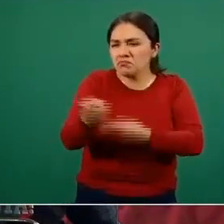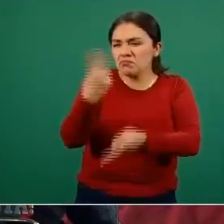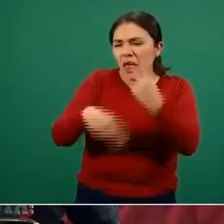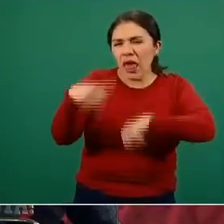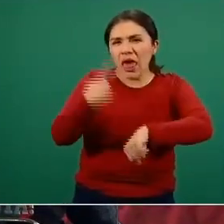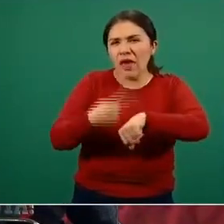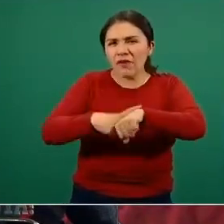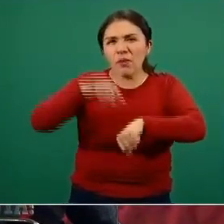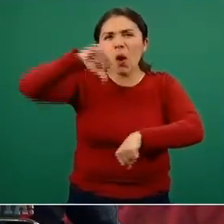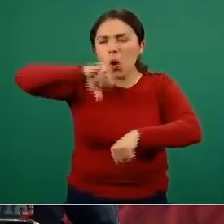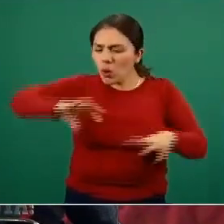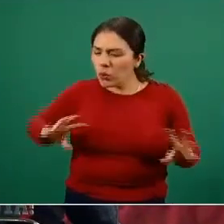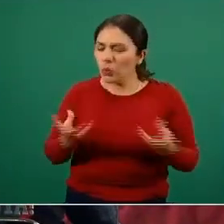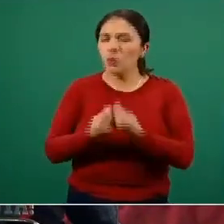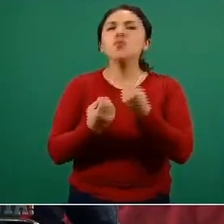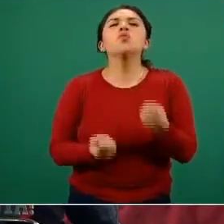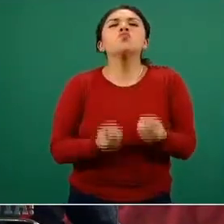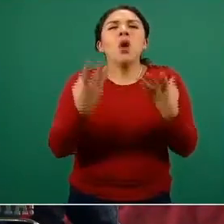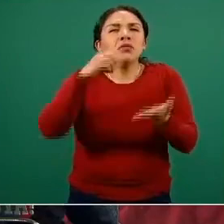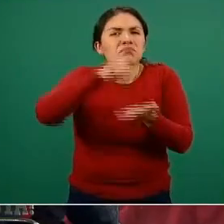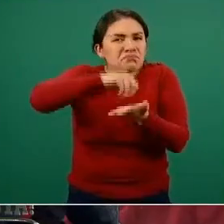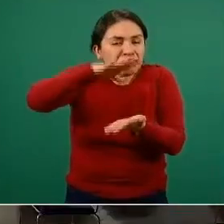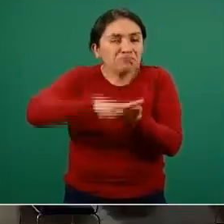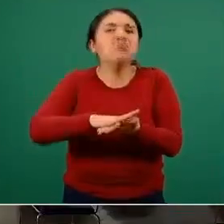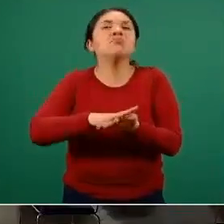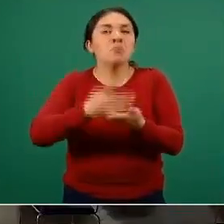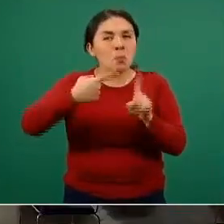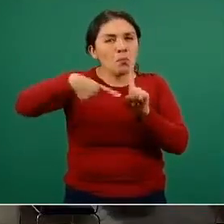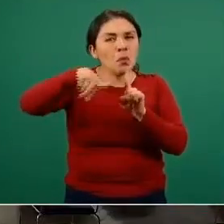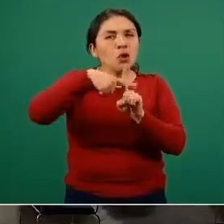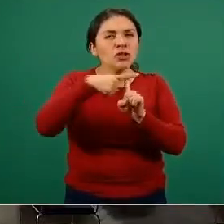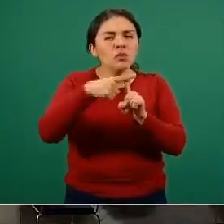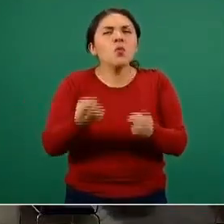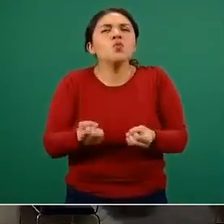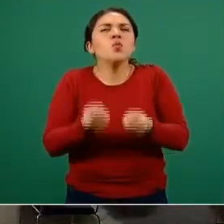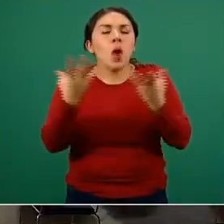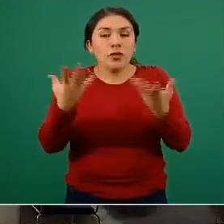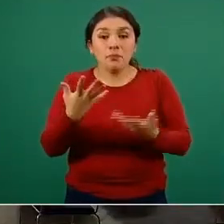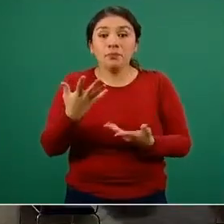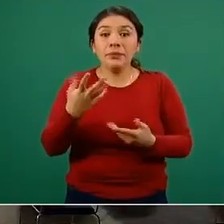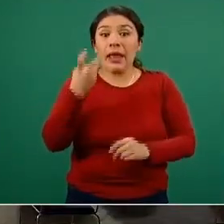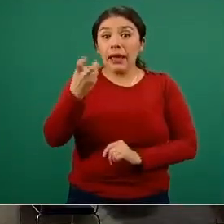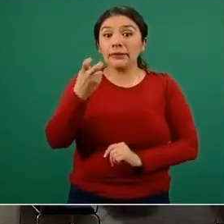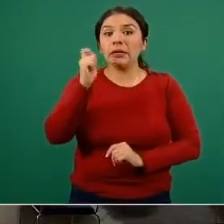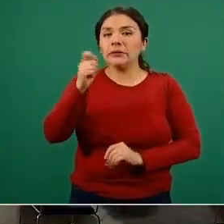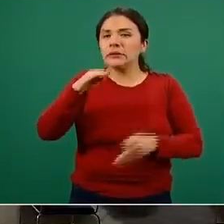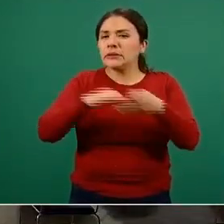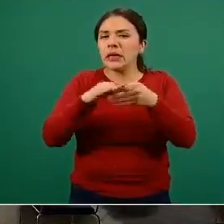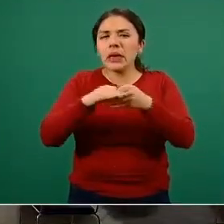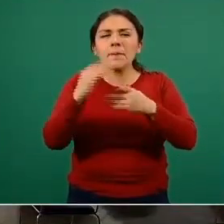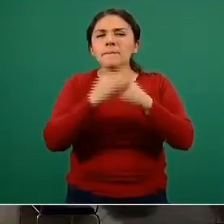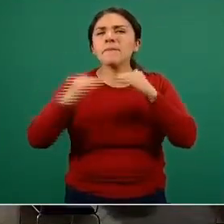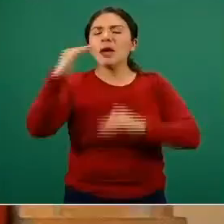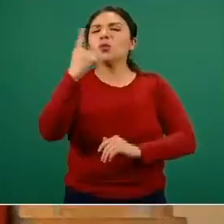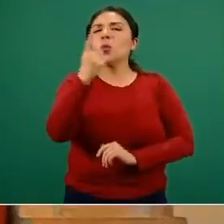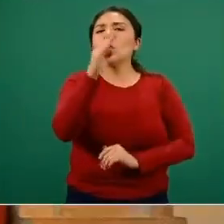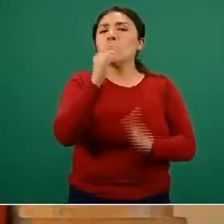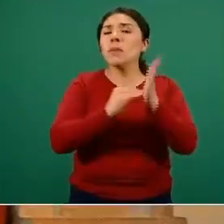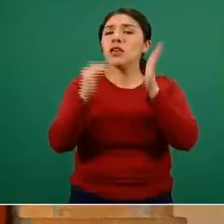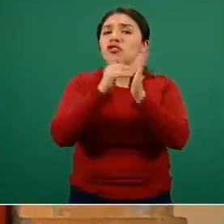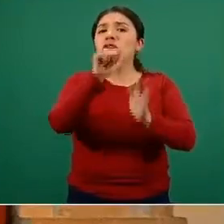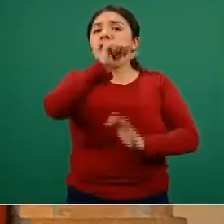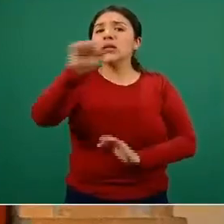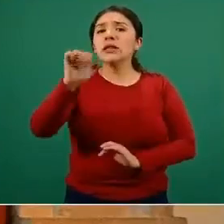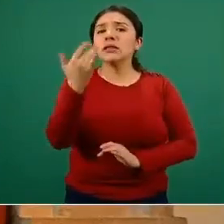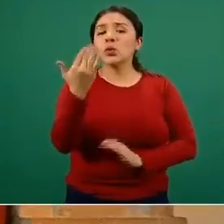ya al día de hoy las personas clasificadas como casos confirmados de COVID-19, serían un poco más de un millón 650